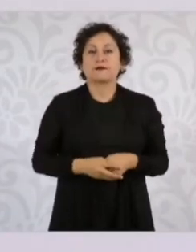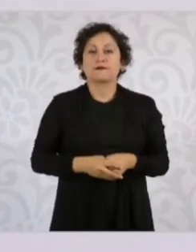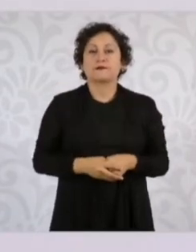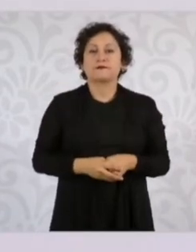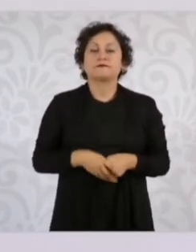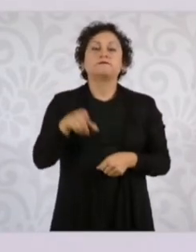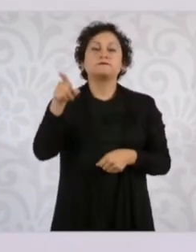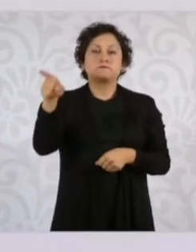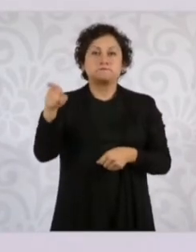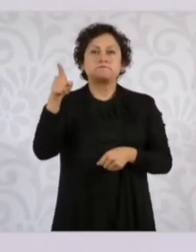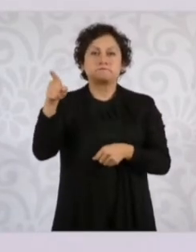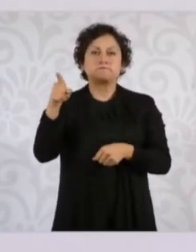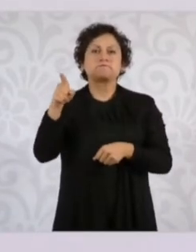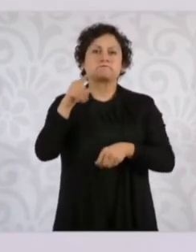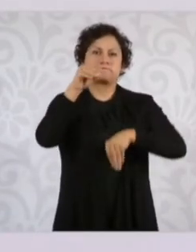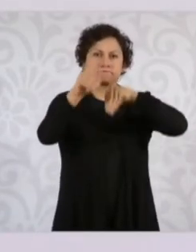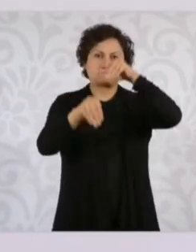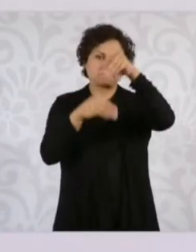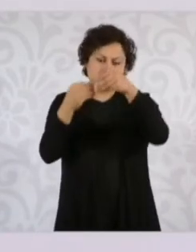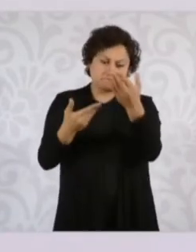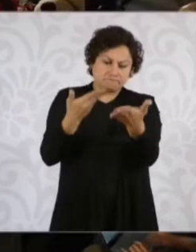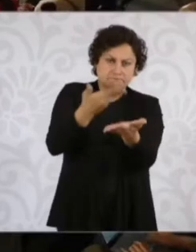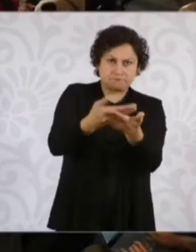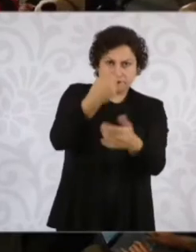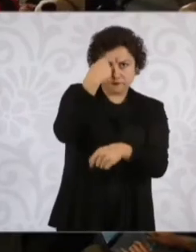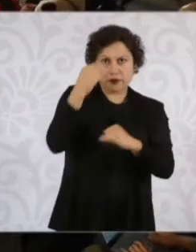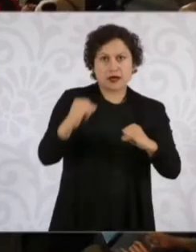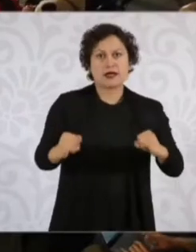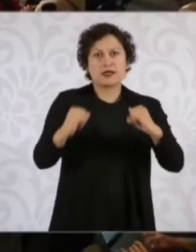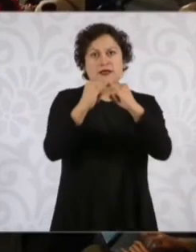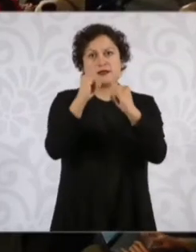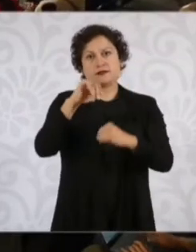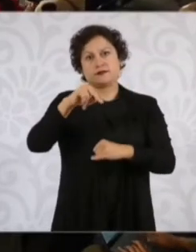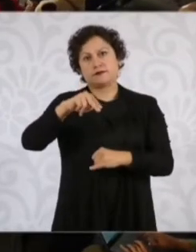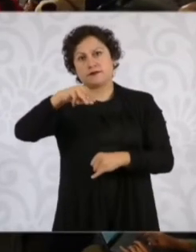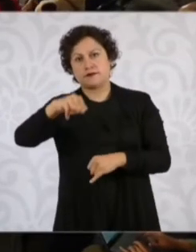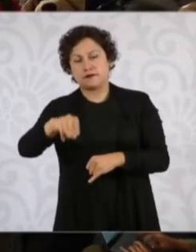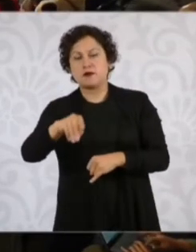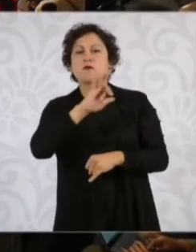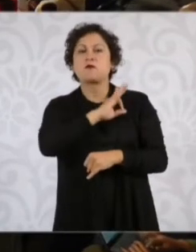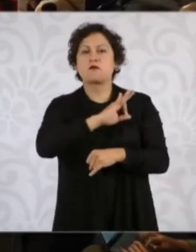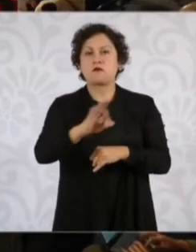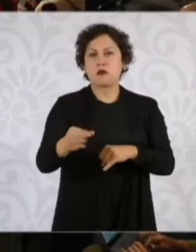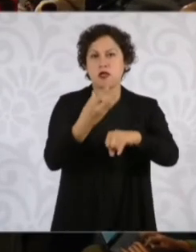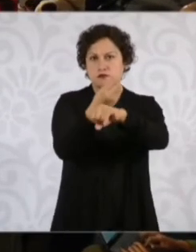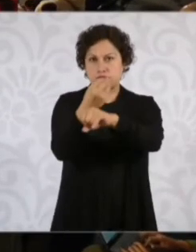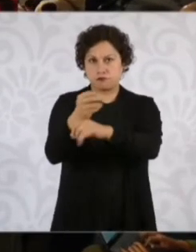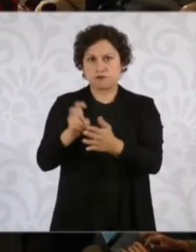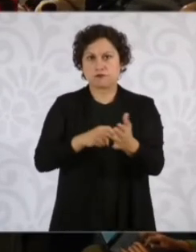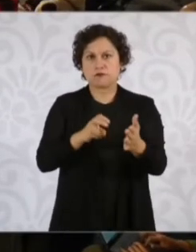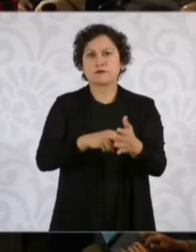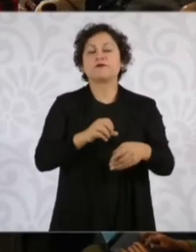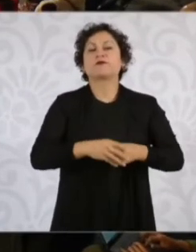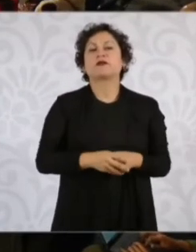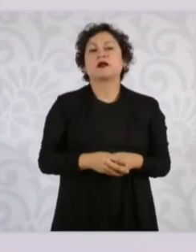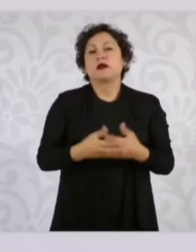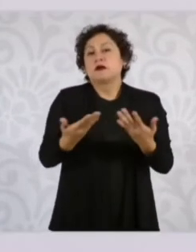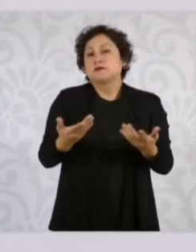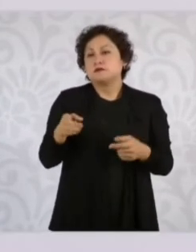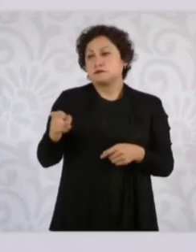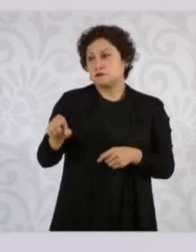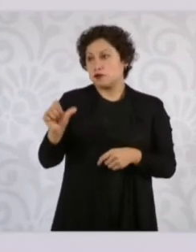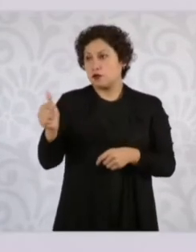integral de mejora del Instituto Nacional de Migración. ¿Y el señor Francisco seguiría con...? Sería mientras tanto, porque no podemos